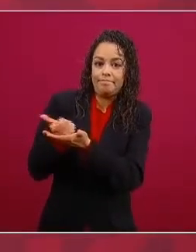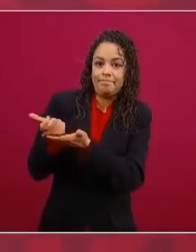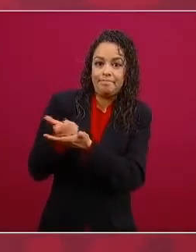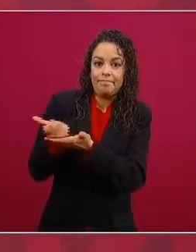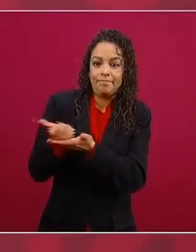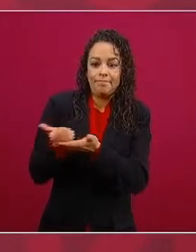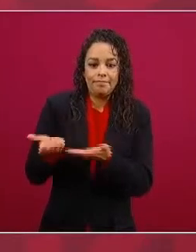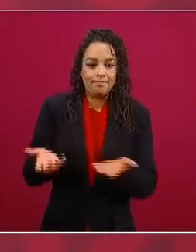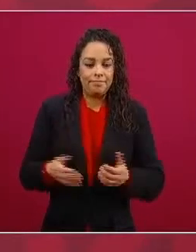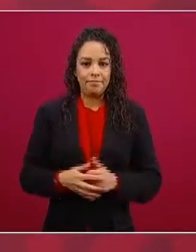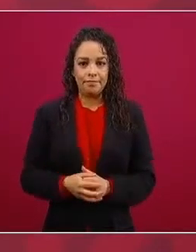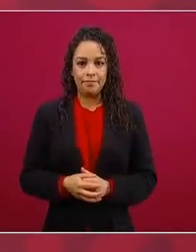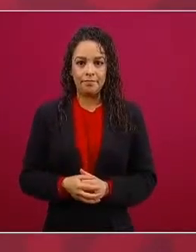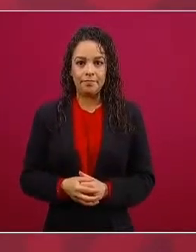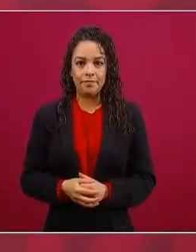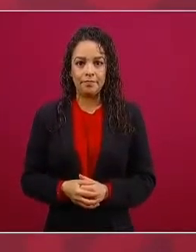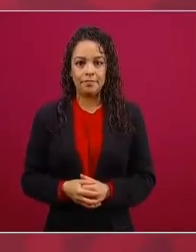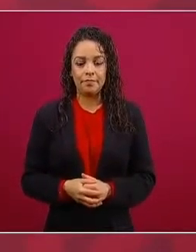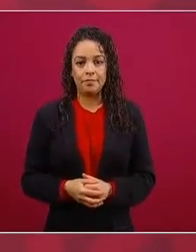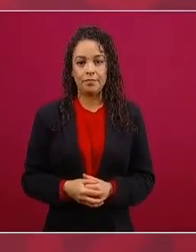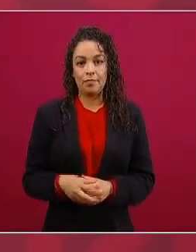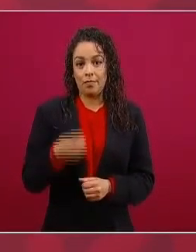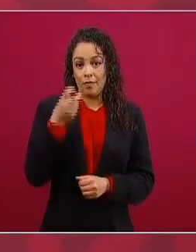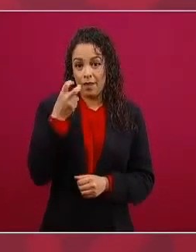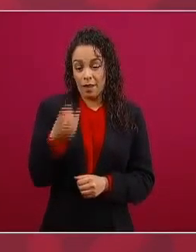entonces ya no esos modelos